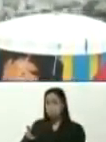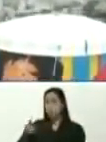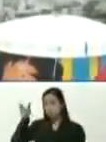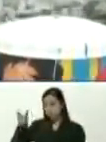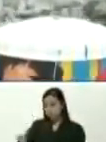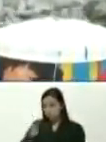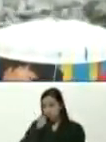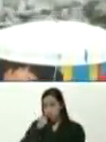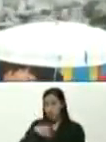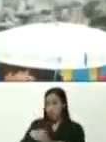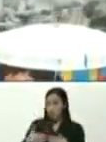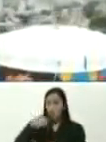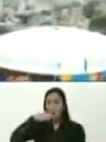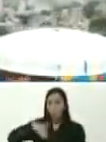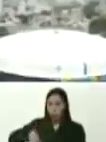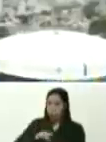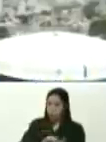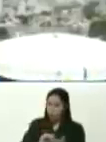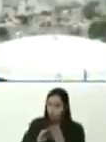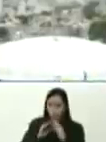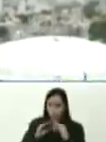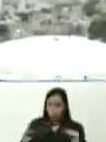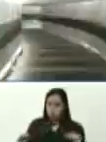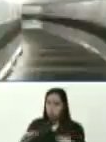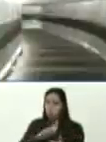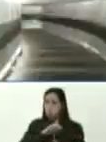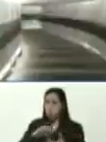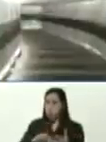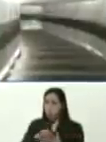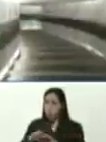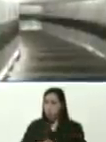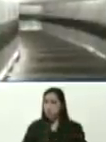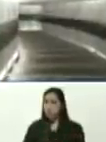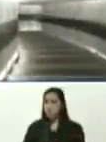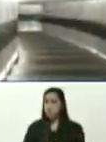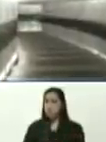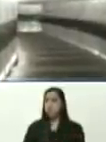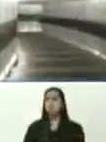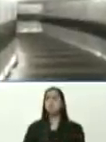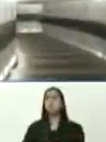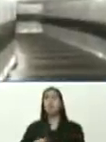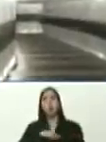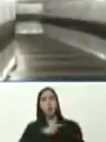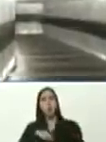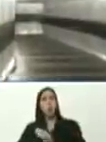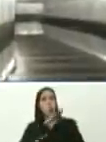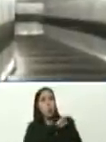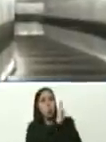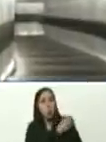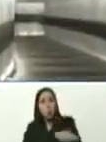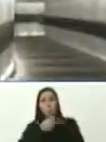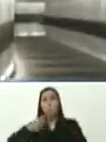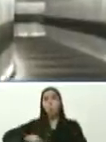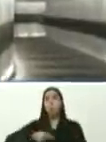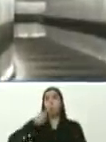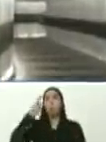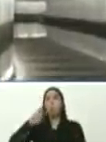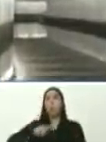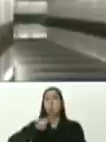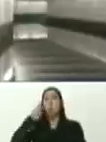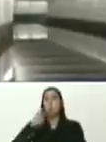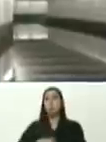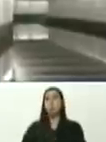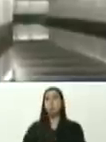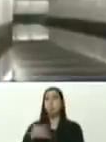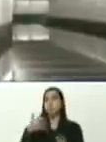de cómo con el poder popular, se solucionan, todos los problemas, y nuestro poder político, dado